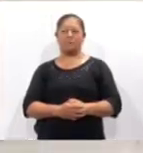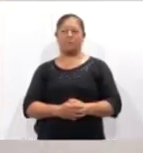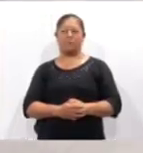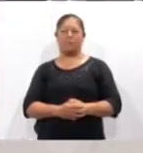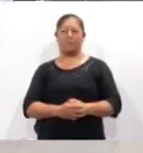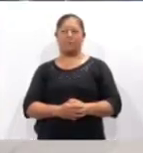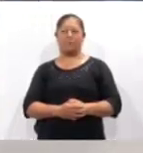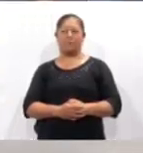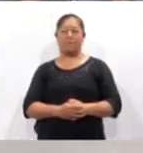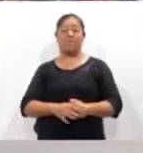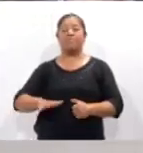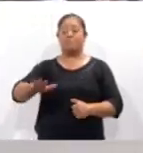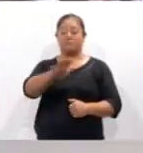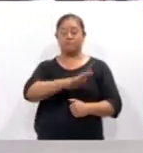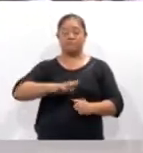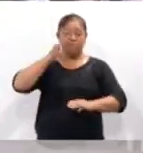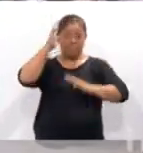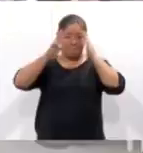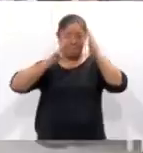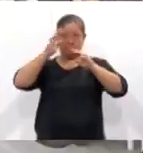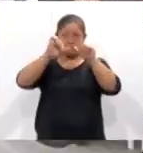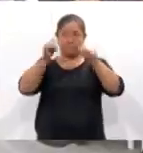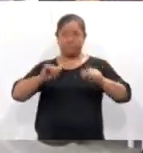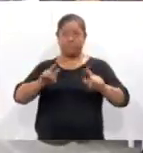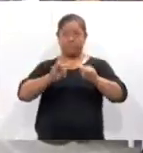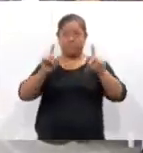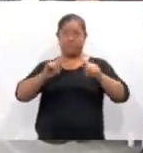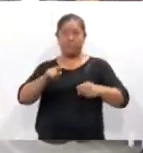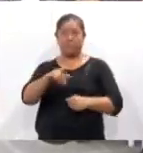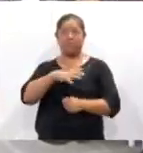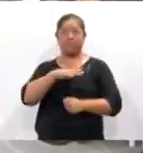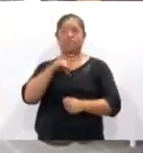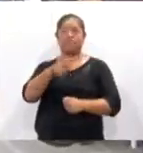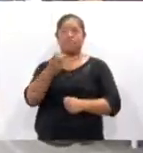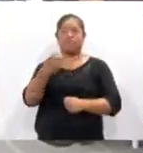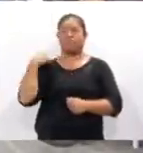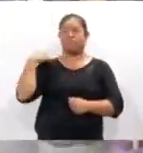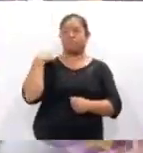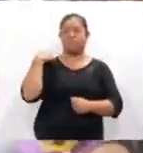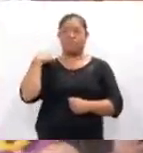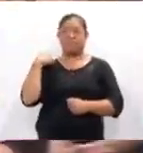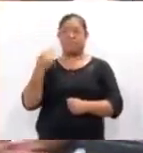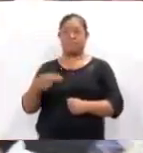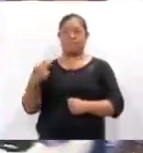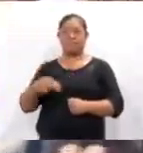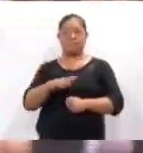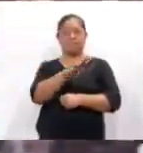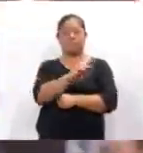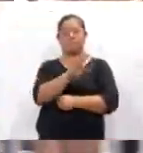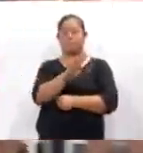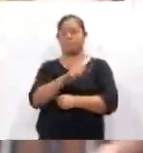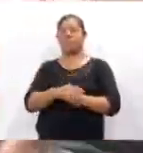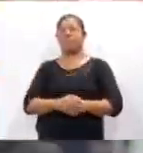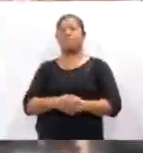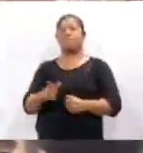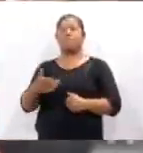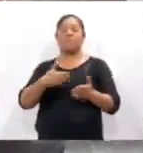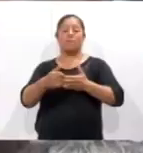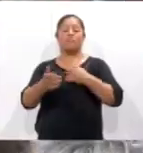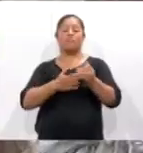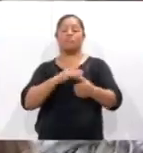En la explanada del Museo de Arte de Tlaxcala se realizó esta pasarela nombrada Make it Work, en la que modelos europeos,